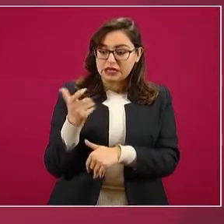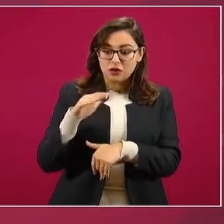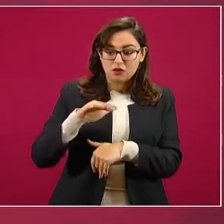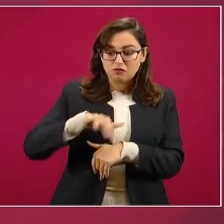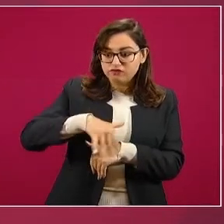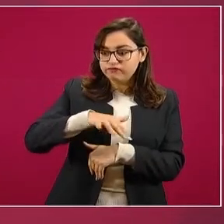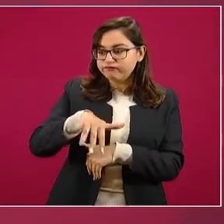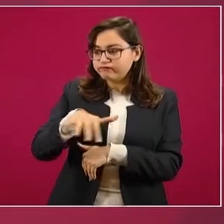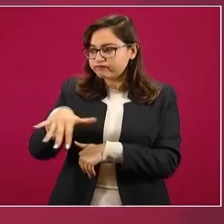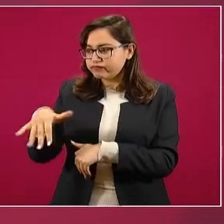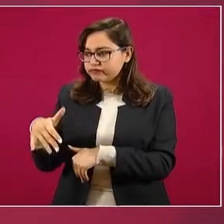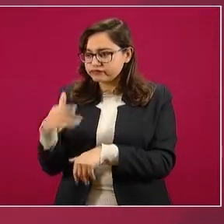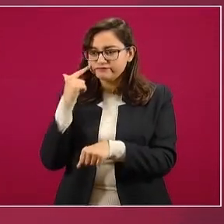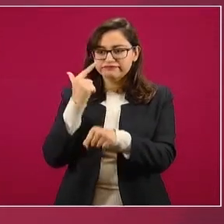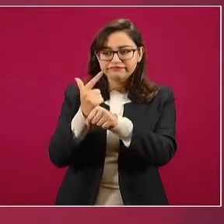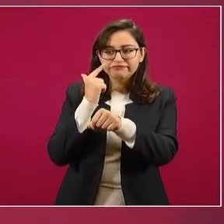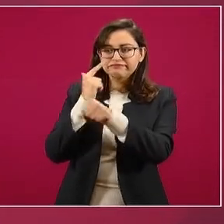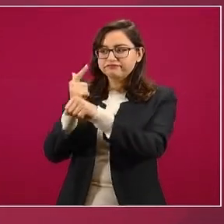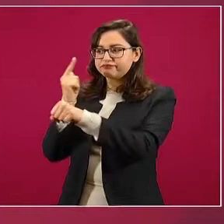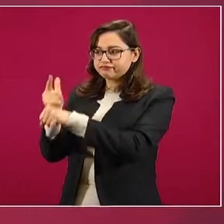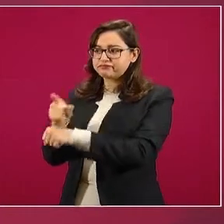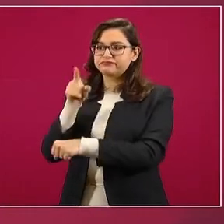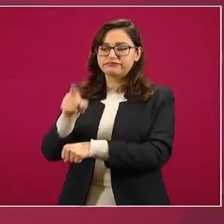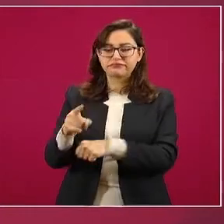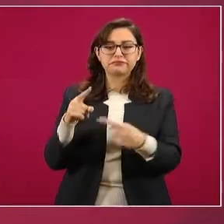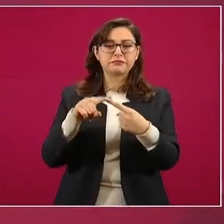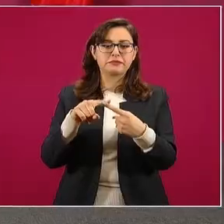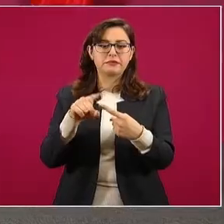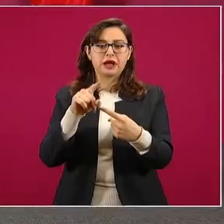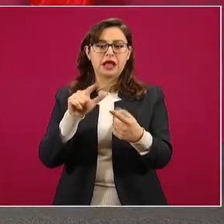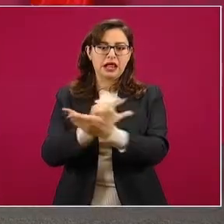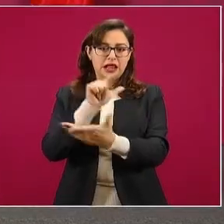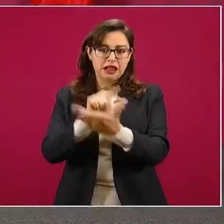a la delincuencia y a la corrupción.